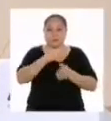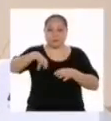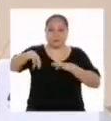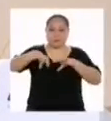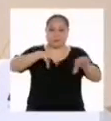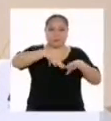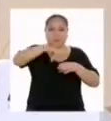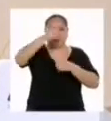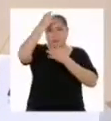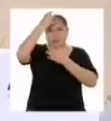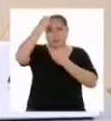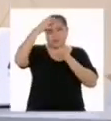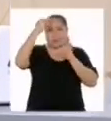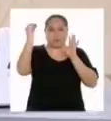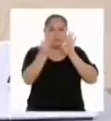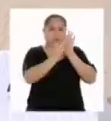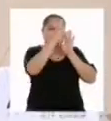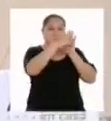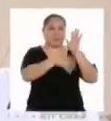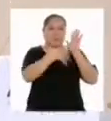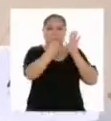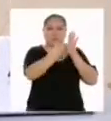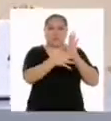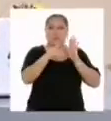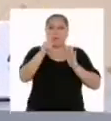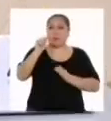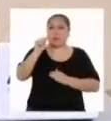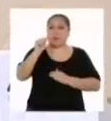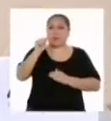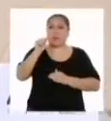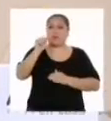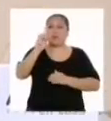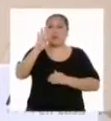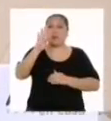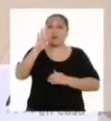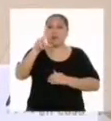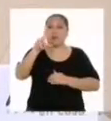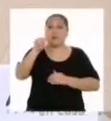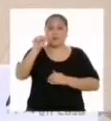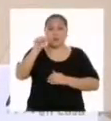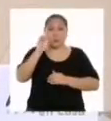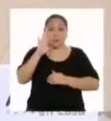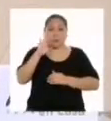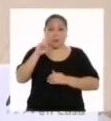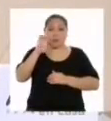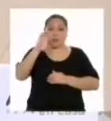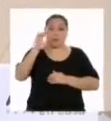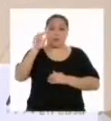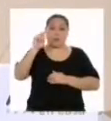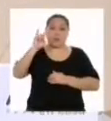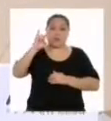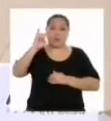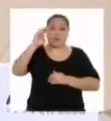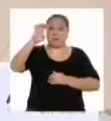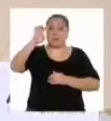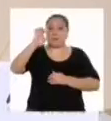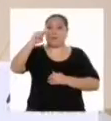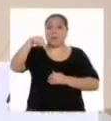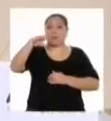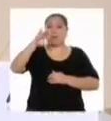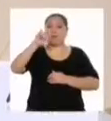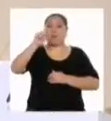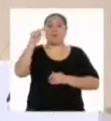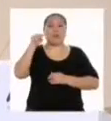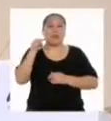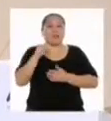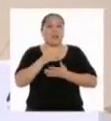obtuvieron en las tablas de frecuencias? ¿Sí? ¡Qué bueno! Porque nuestras tablas de frecuencias van a ser